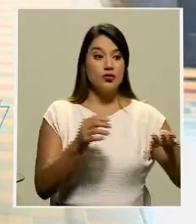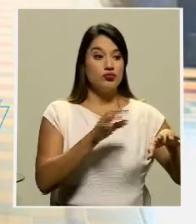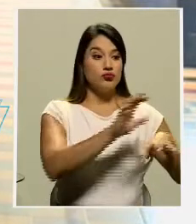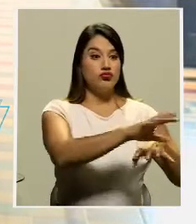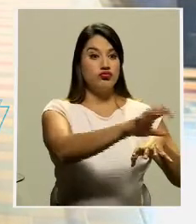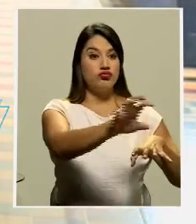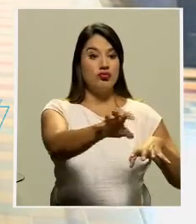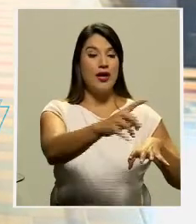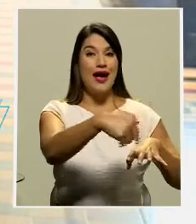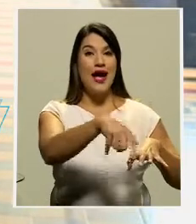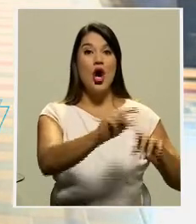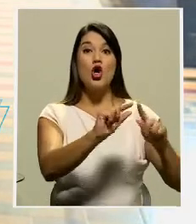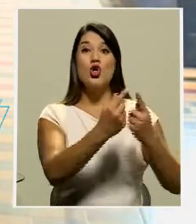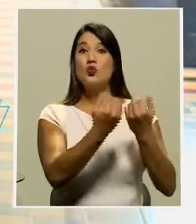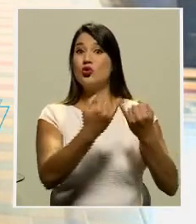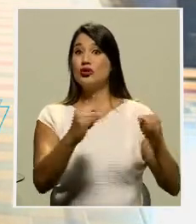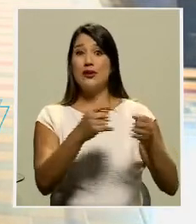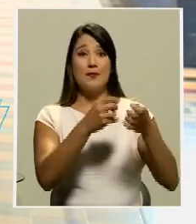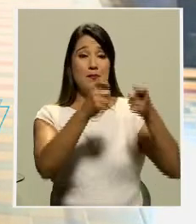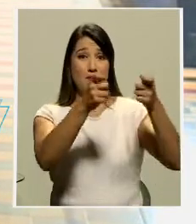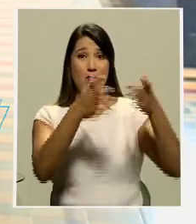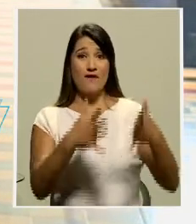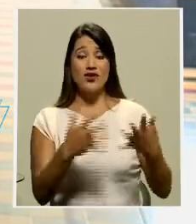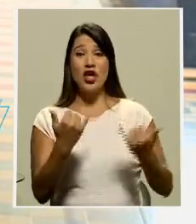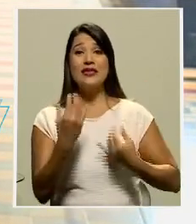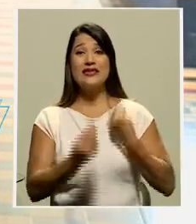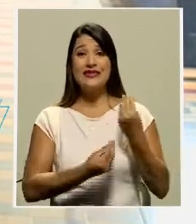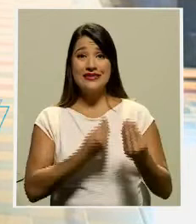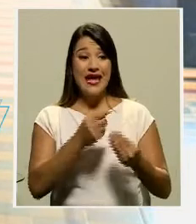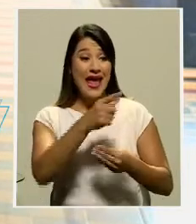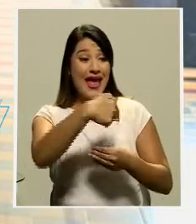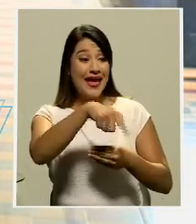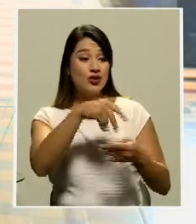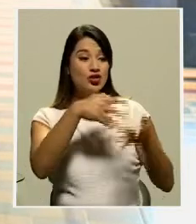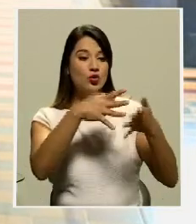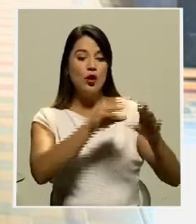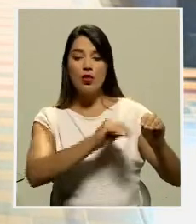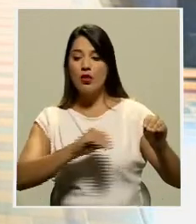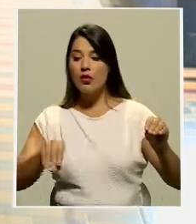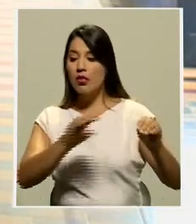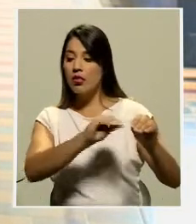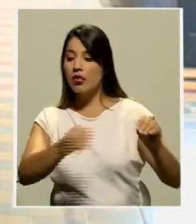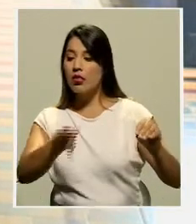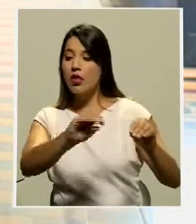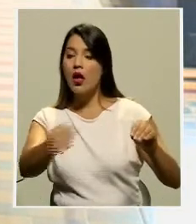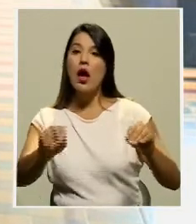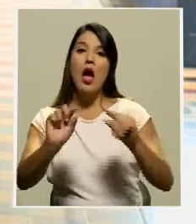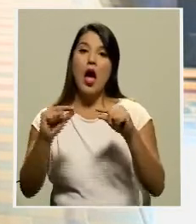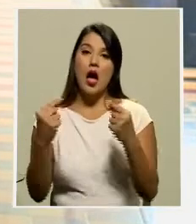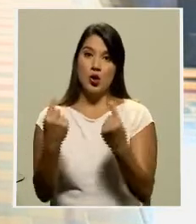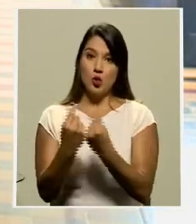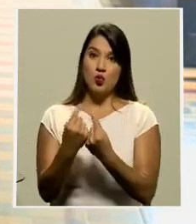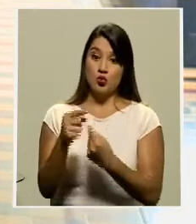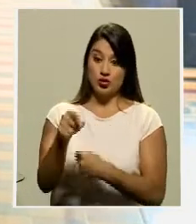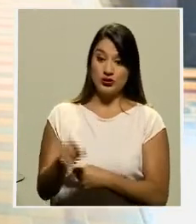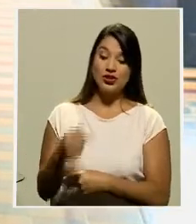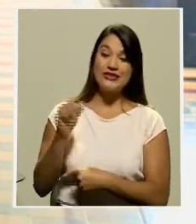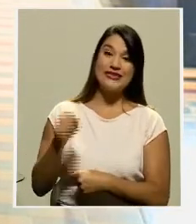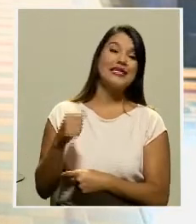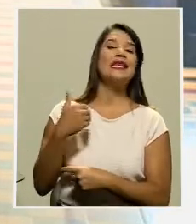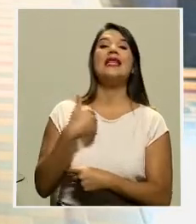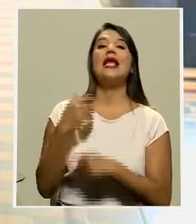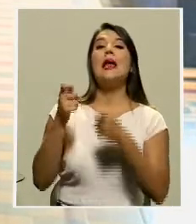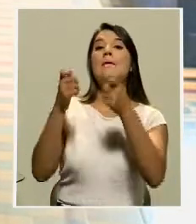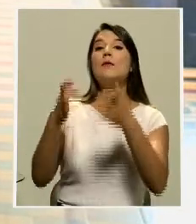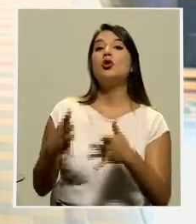planifico para que ese grupo reciba la educación correspondiente, ¿verdad? Sin tener el docente nombrado. Entonces sí me